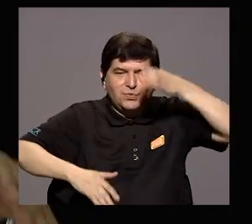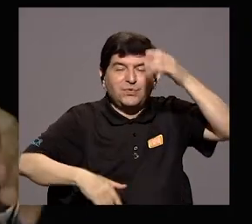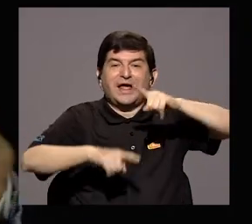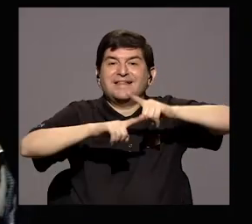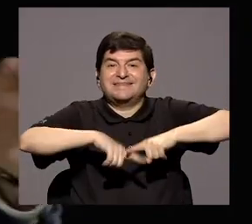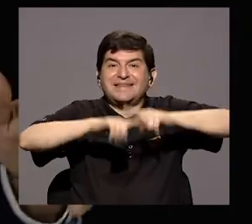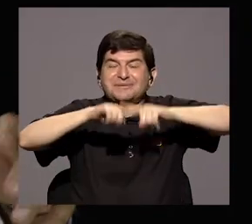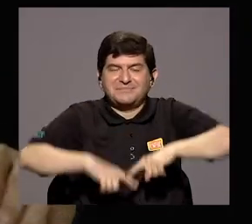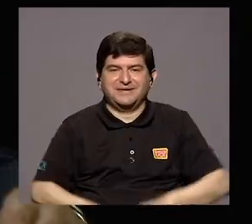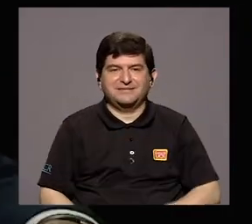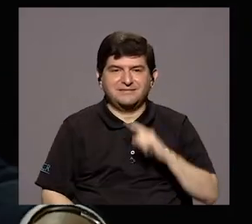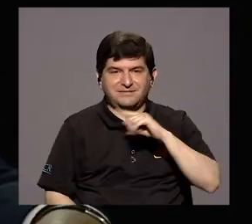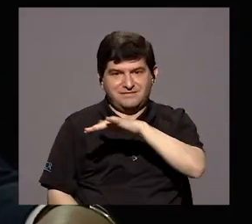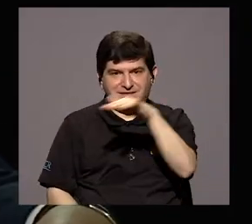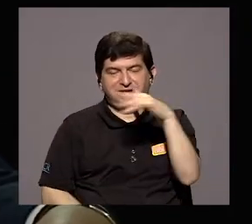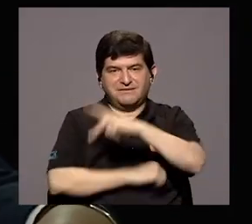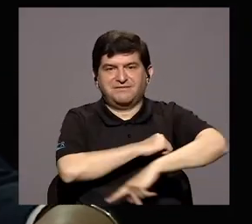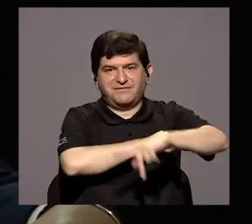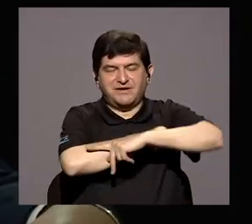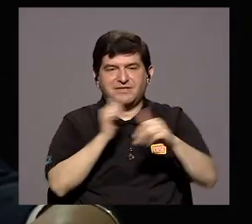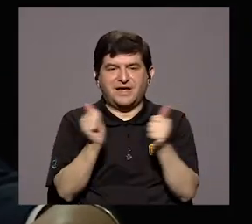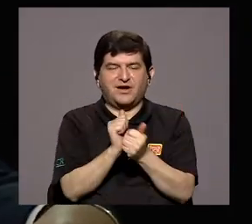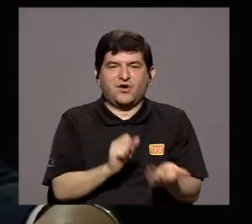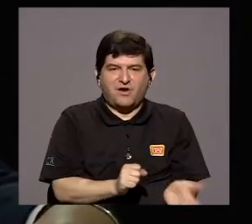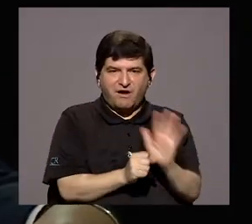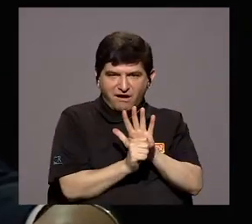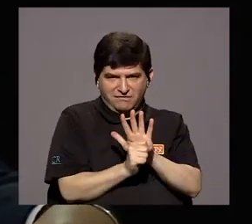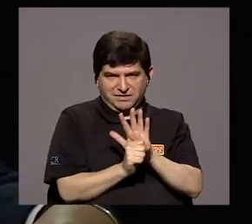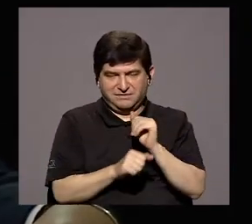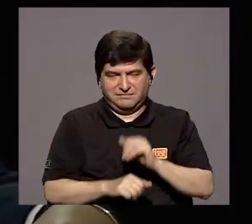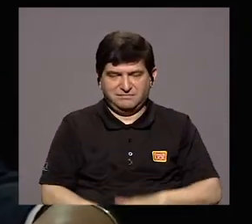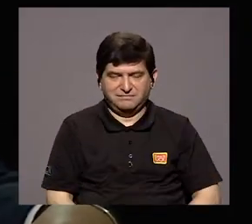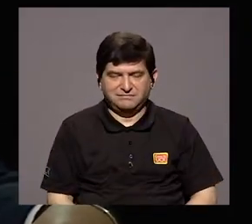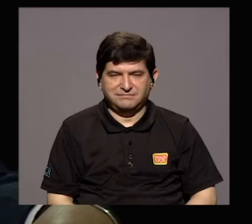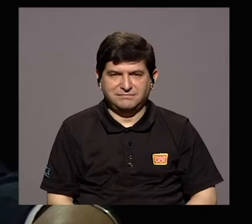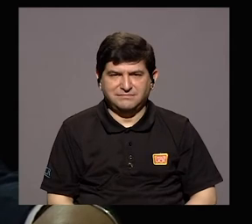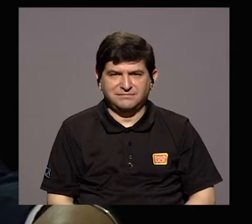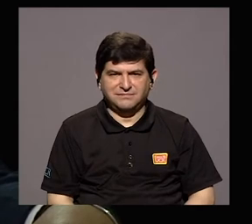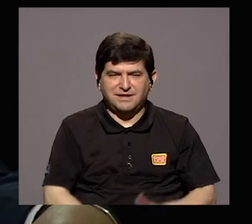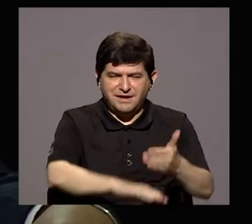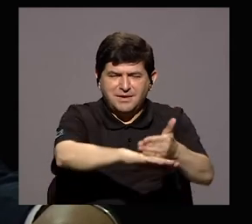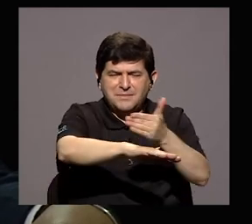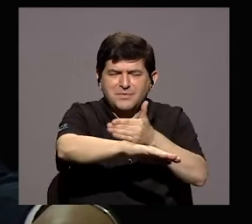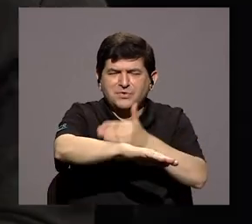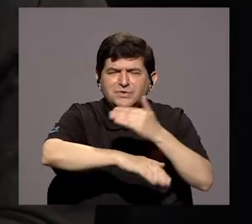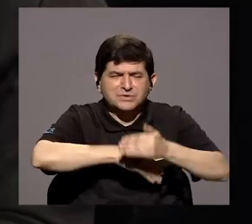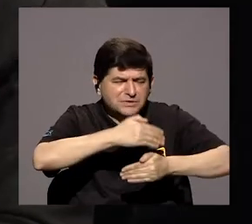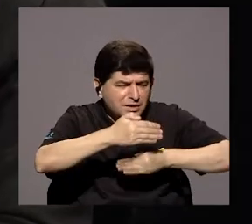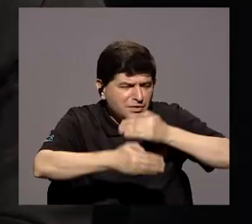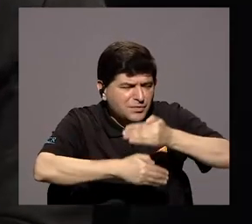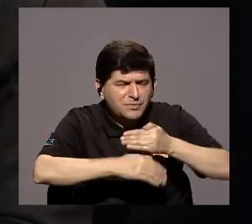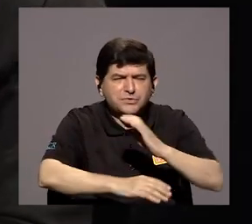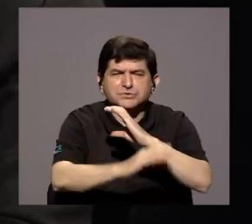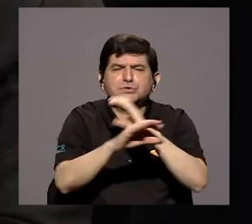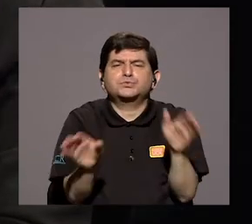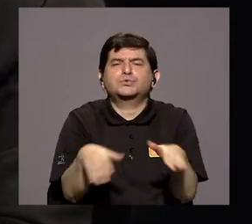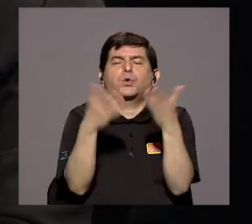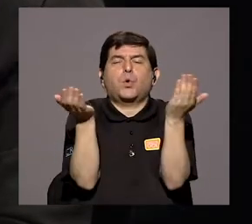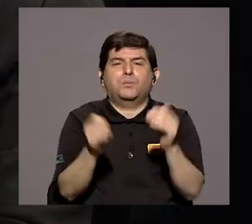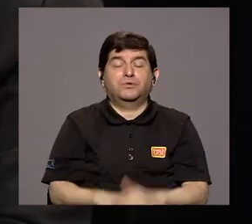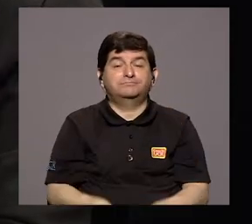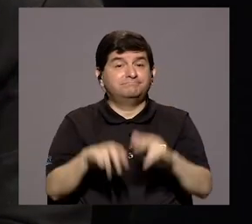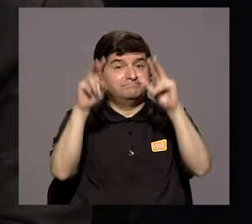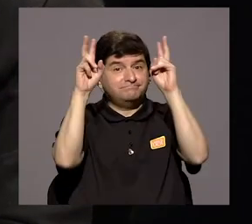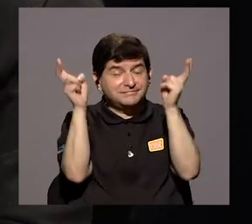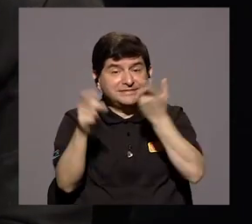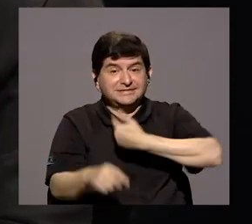mucho de una realidad que vive el país con el COVID-19, ¿cómo avanzan esos protocolos? Bueno, es una materia